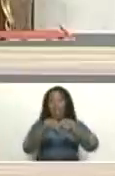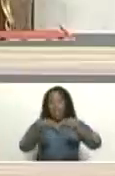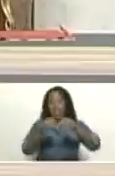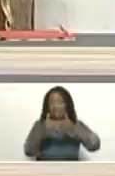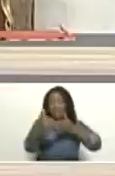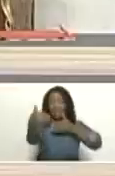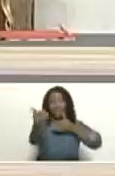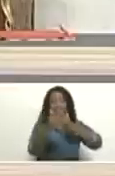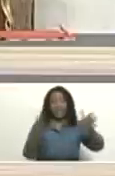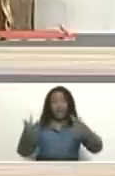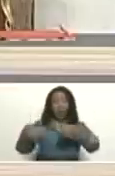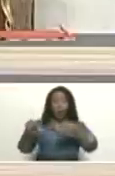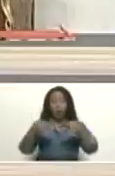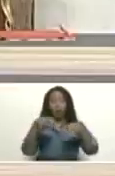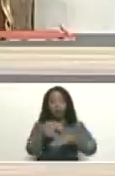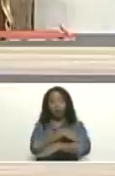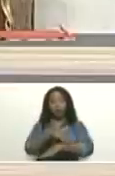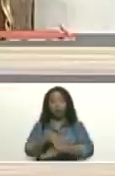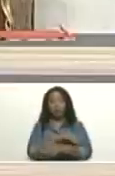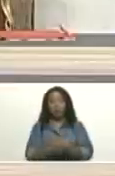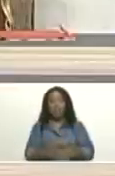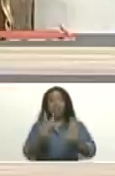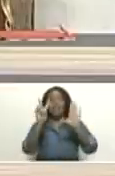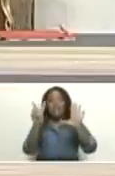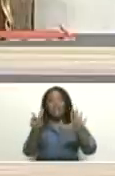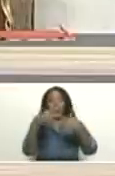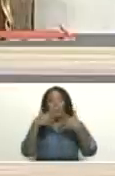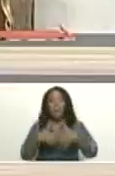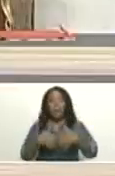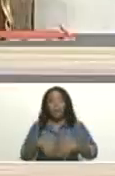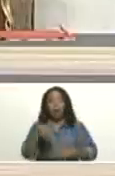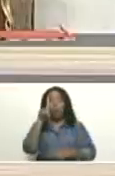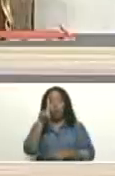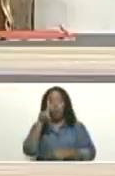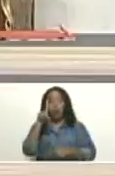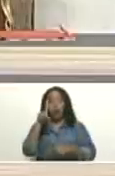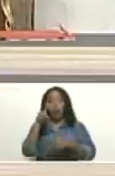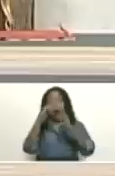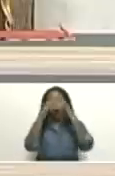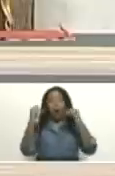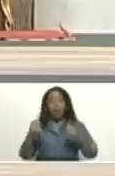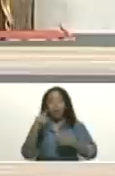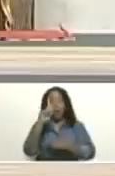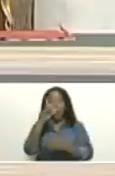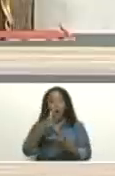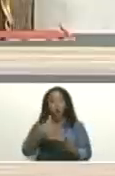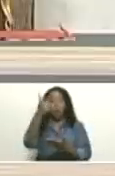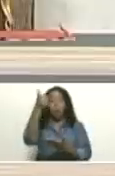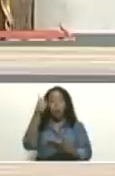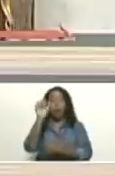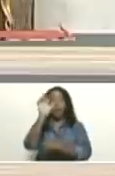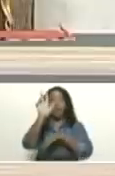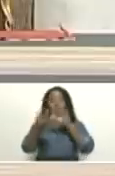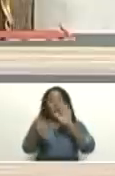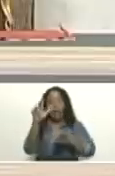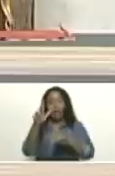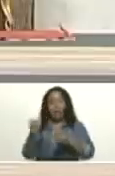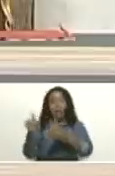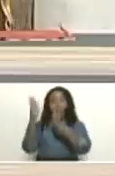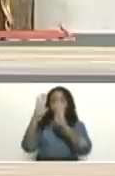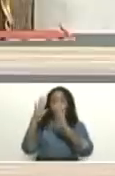zonas urbanas siete empresas una posada un club trece complejos